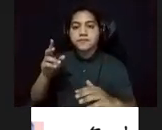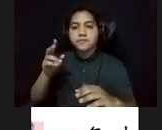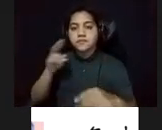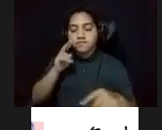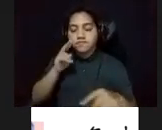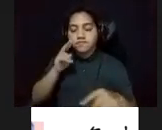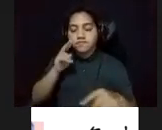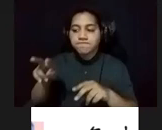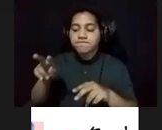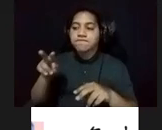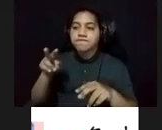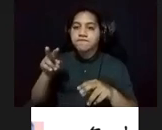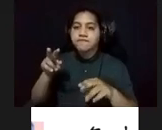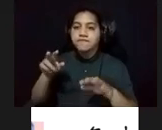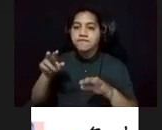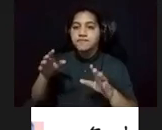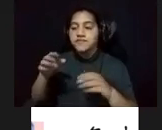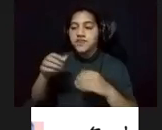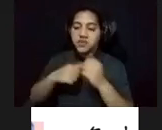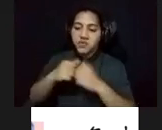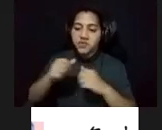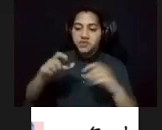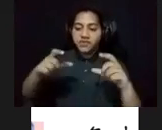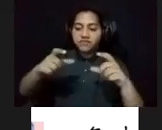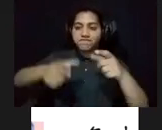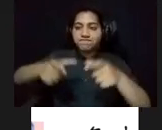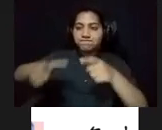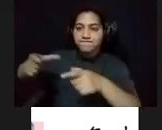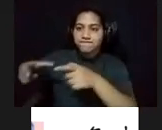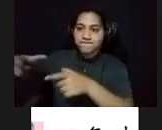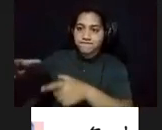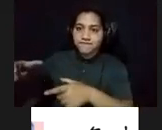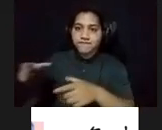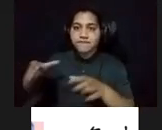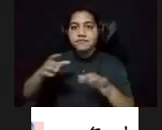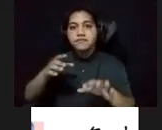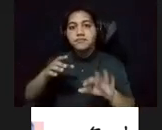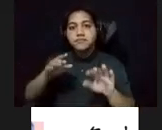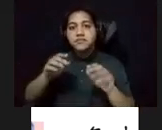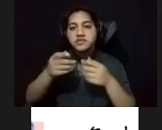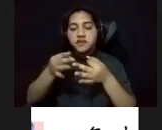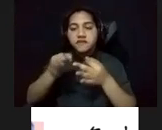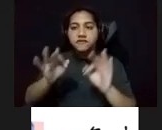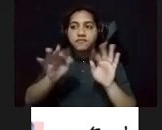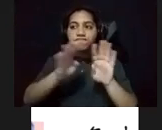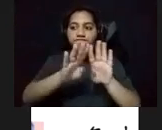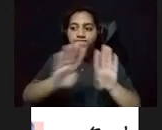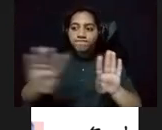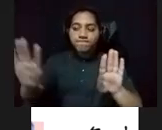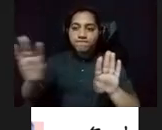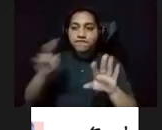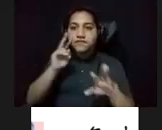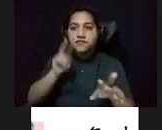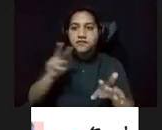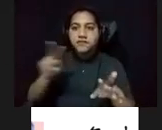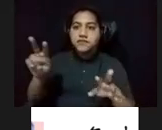estilo ajedrezado de los pisos, la ornamentación de los balcones y la vista de una residencia